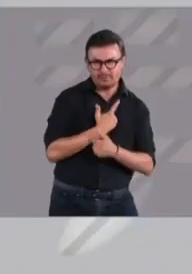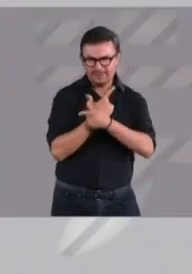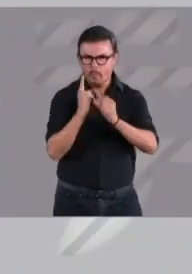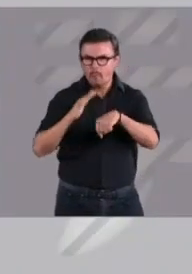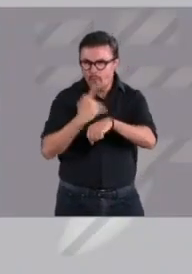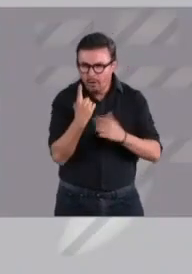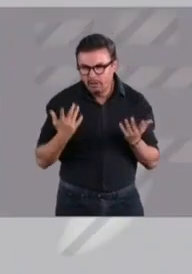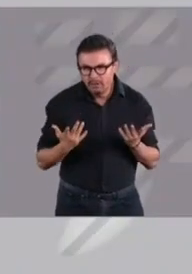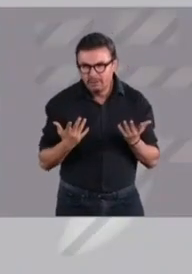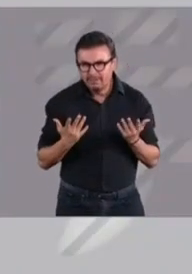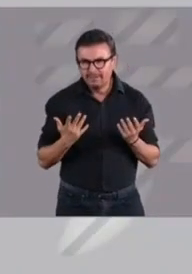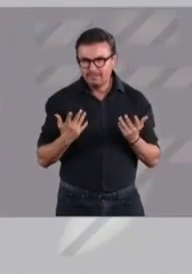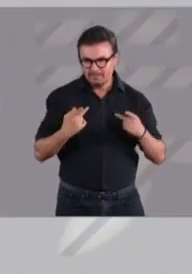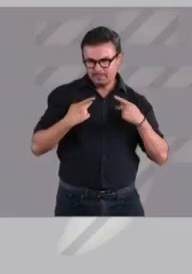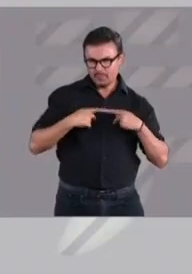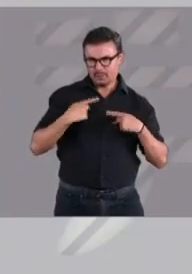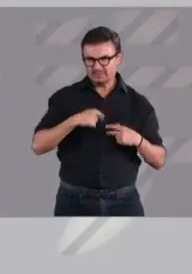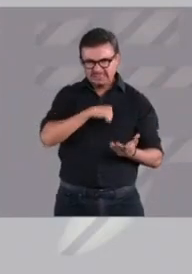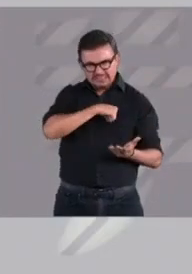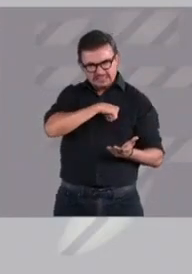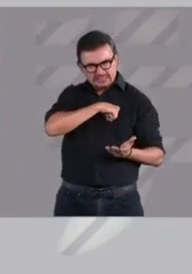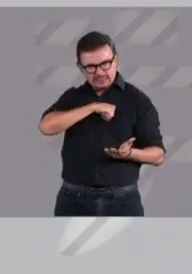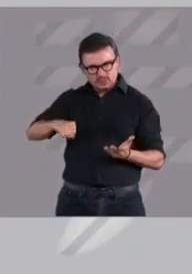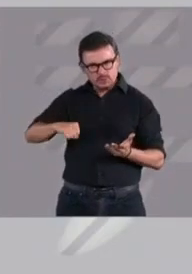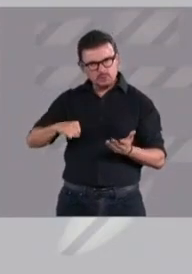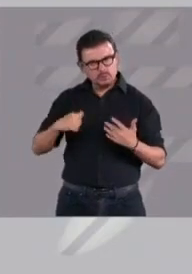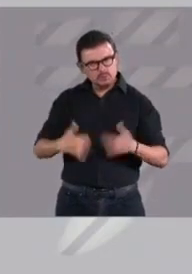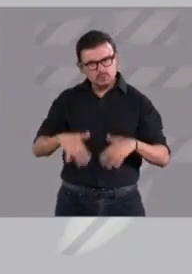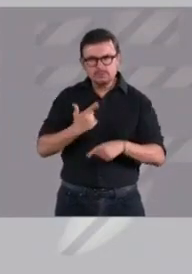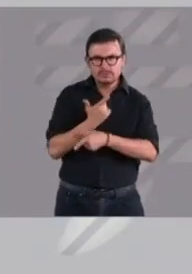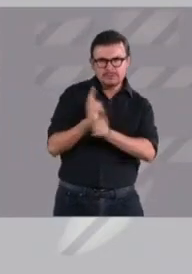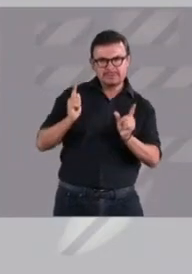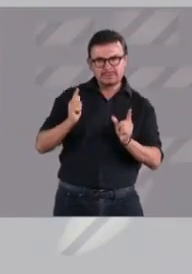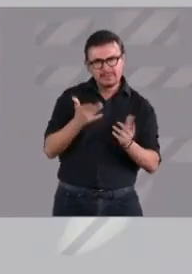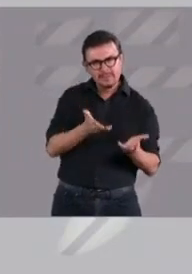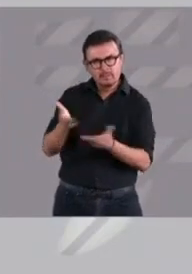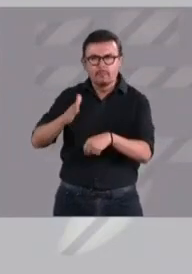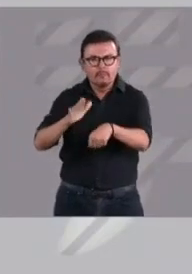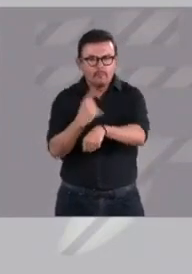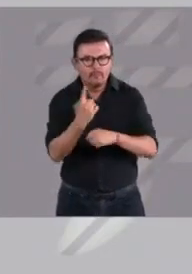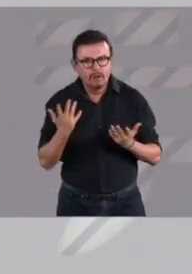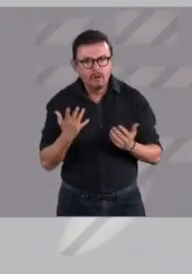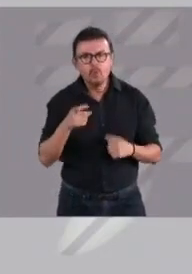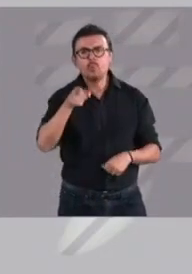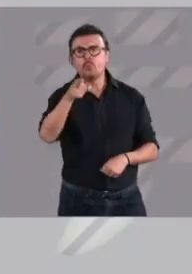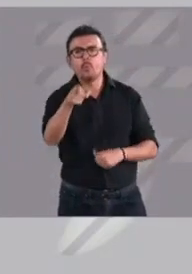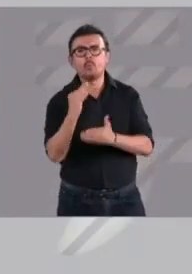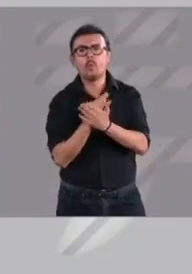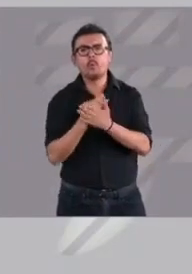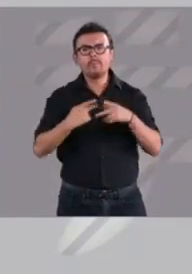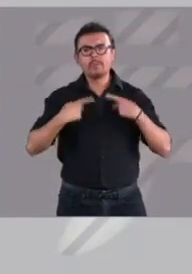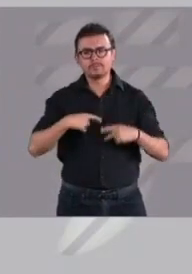país? ¿El país esté incendiado por culpa del pacto que tienen ustedes con los delincuentes?